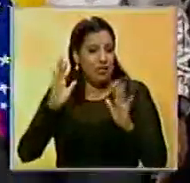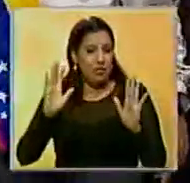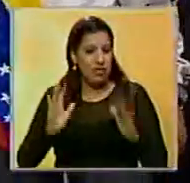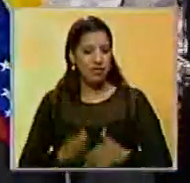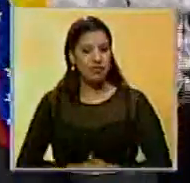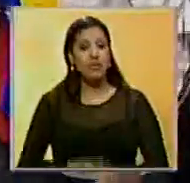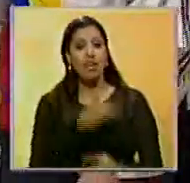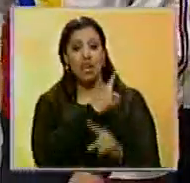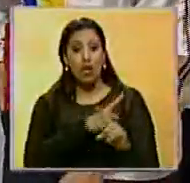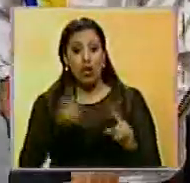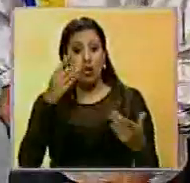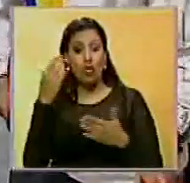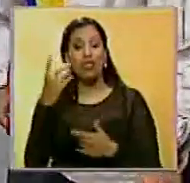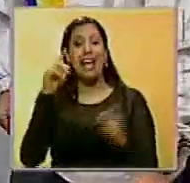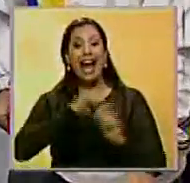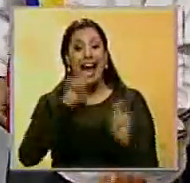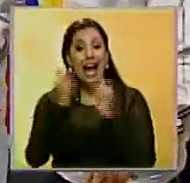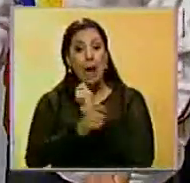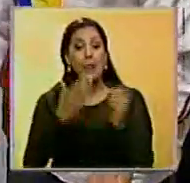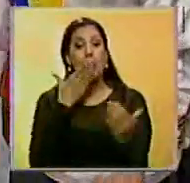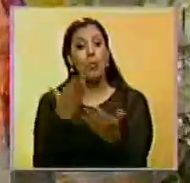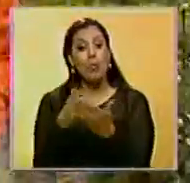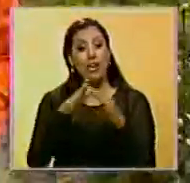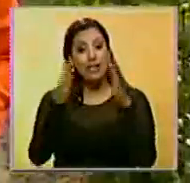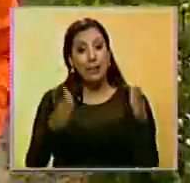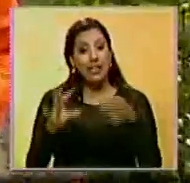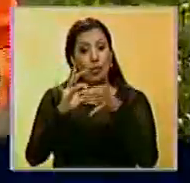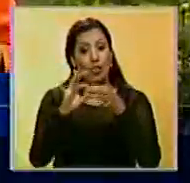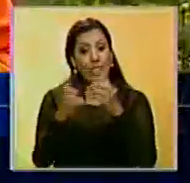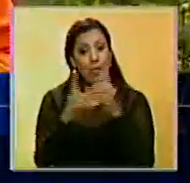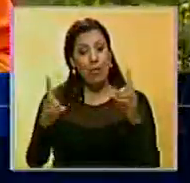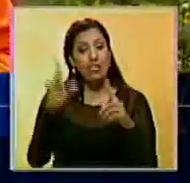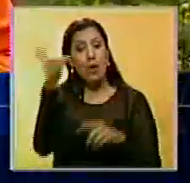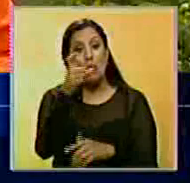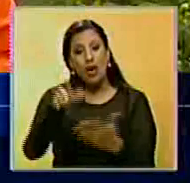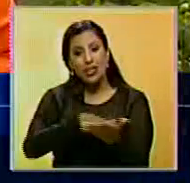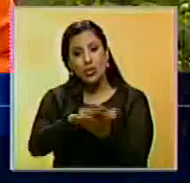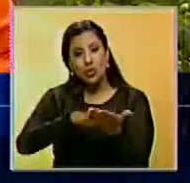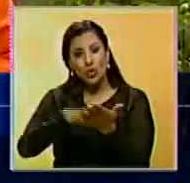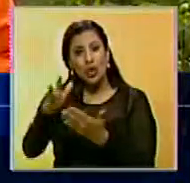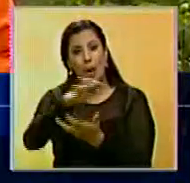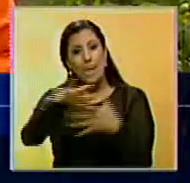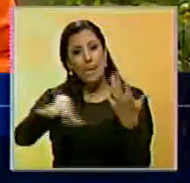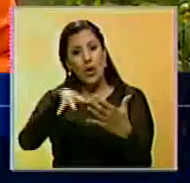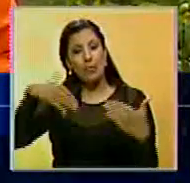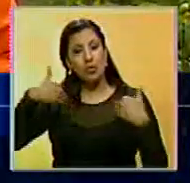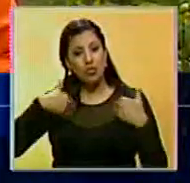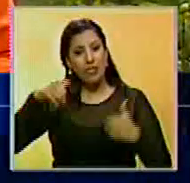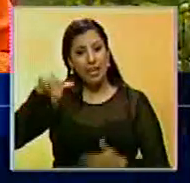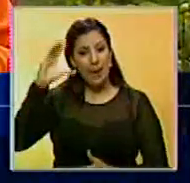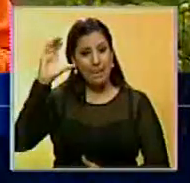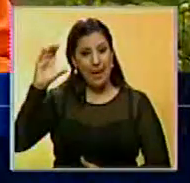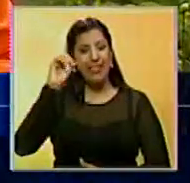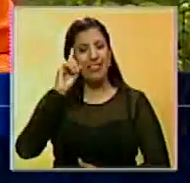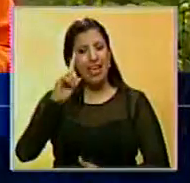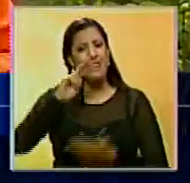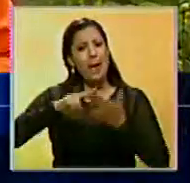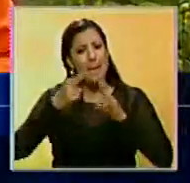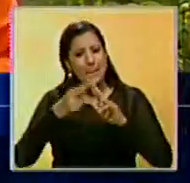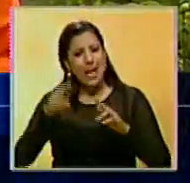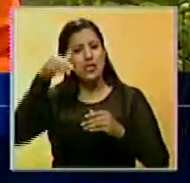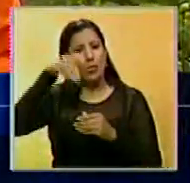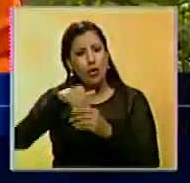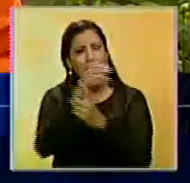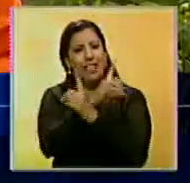Capriles y Ayuda aseguraron que el cambio que promueve la mesa de la Unidad Democrática para buscar una solución a los problemas que se viven en el país son pacíficos,